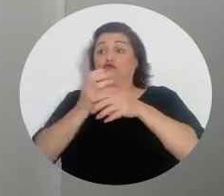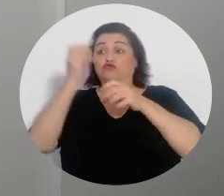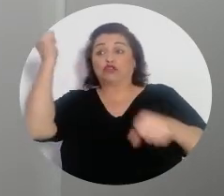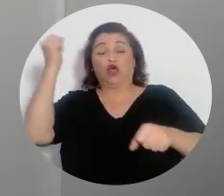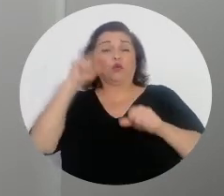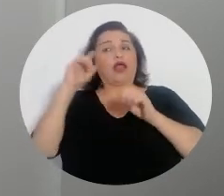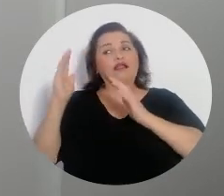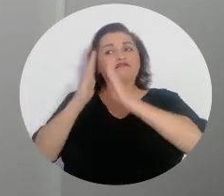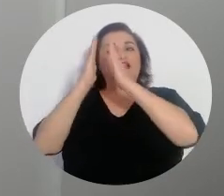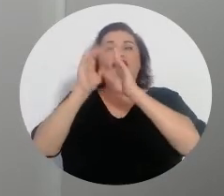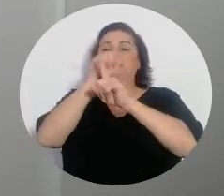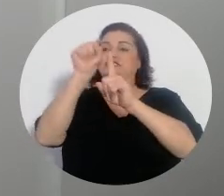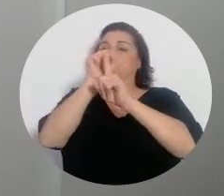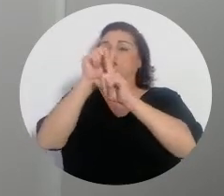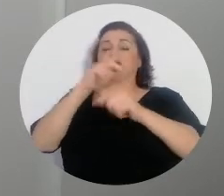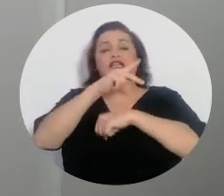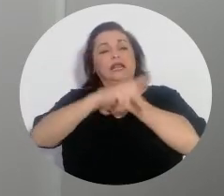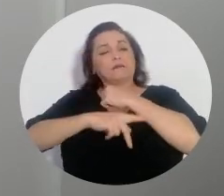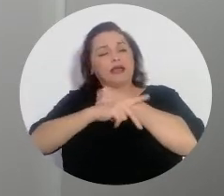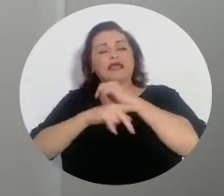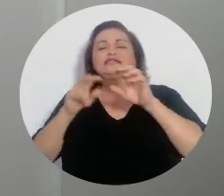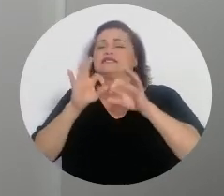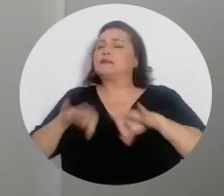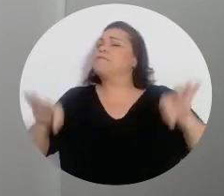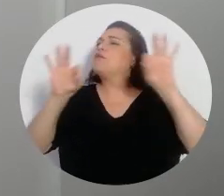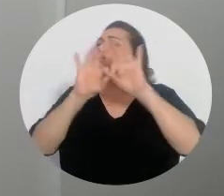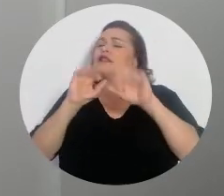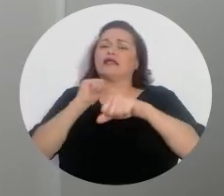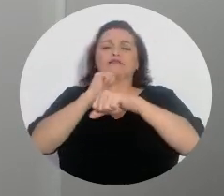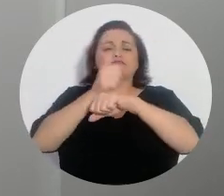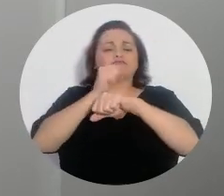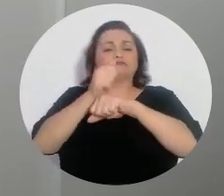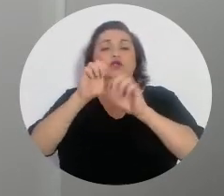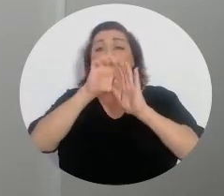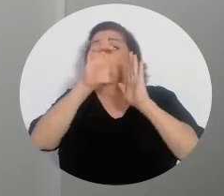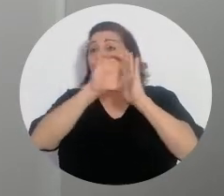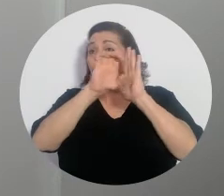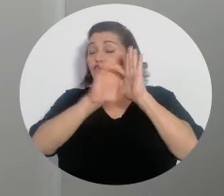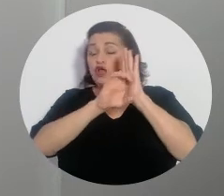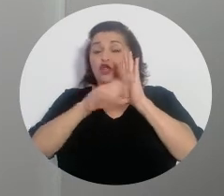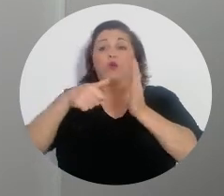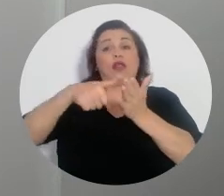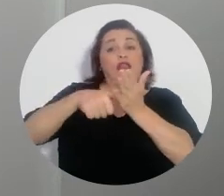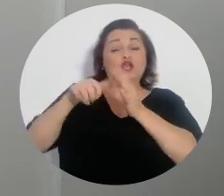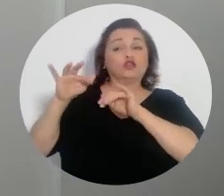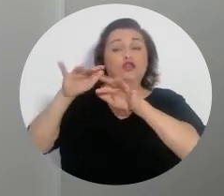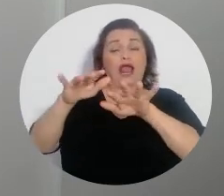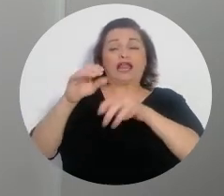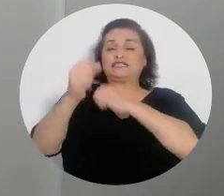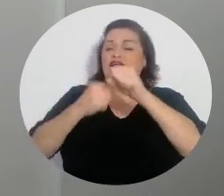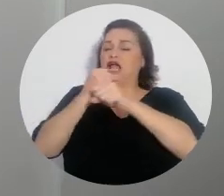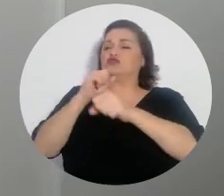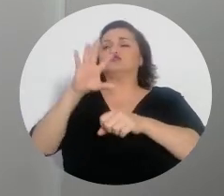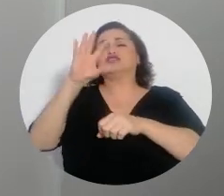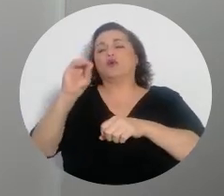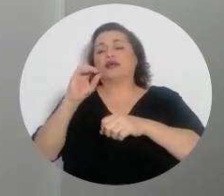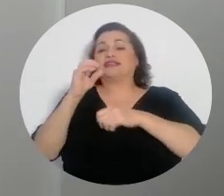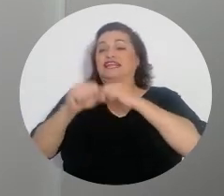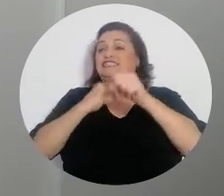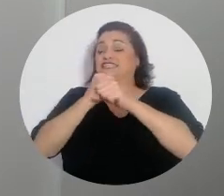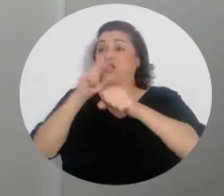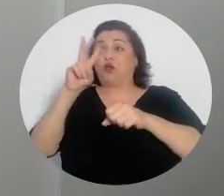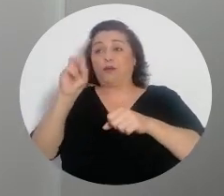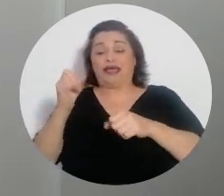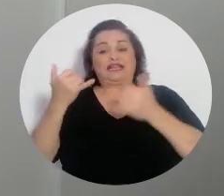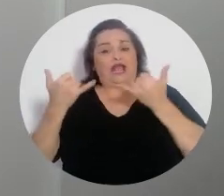al frente de los asuntos del país. Fue importante incorporarla en los códigos electorales de los años 50 del siglo XX y de 2009 que